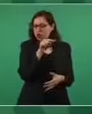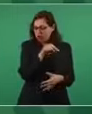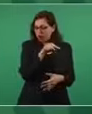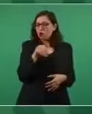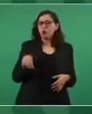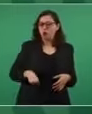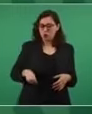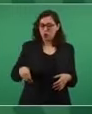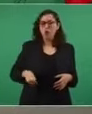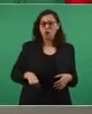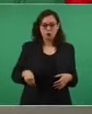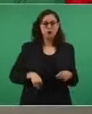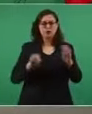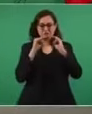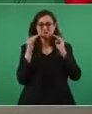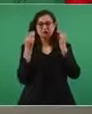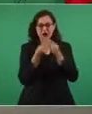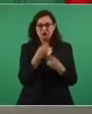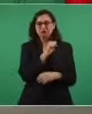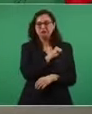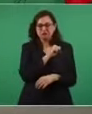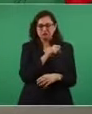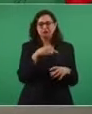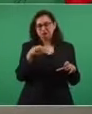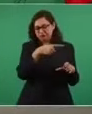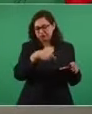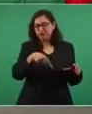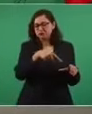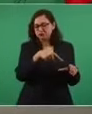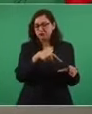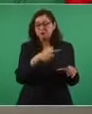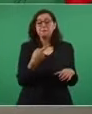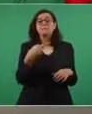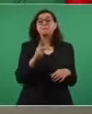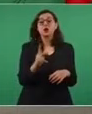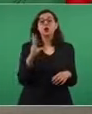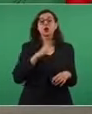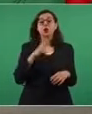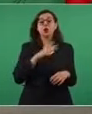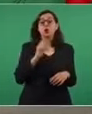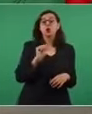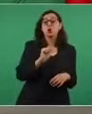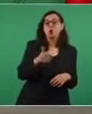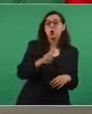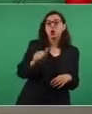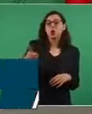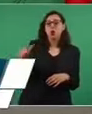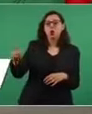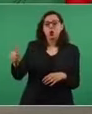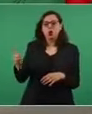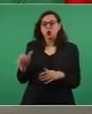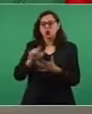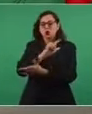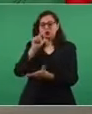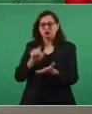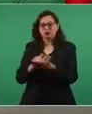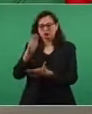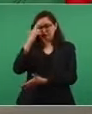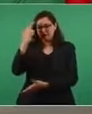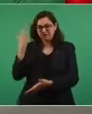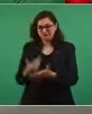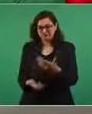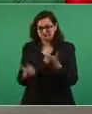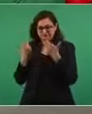Otro tipo de crímenes, lo que se vincula con intereses